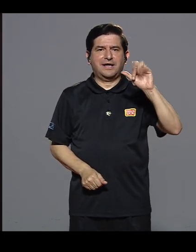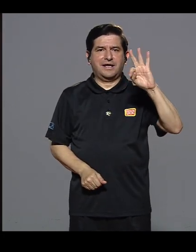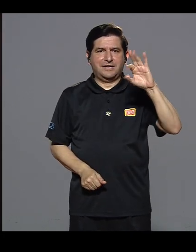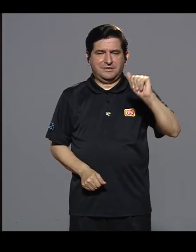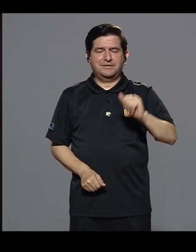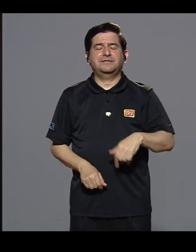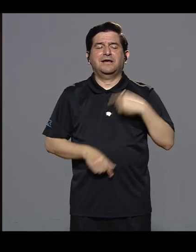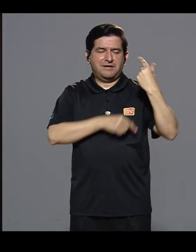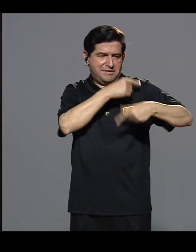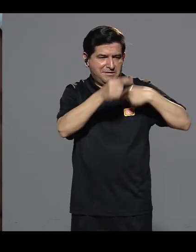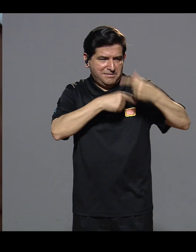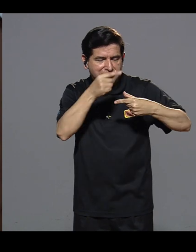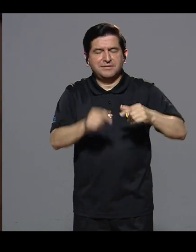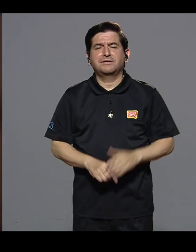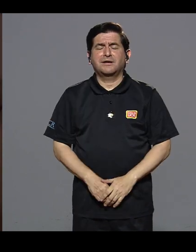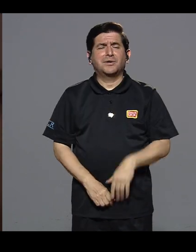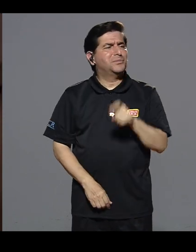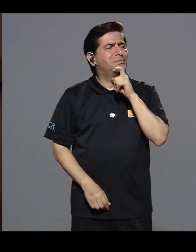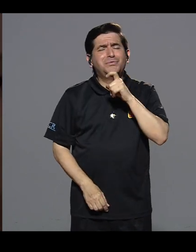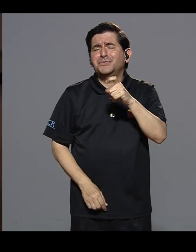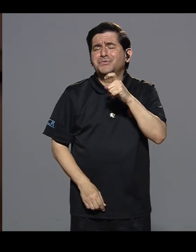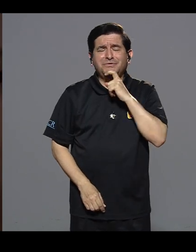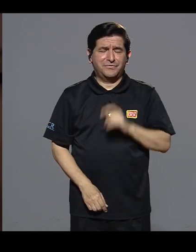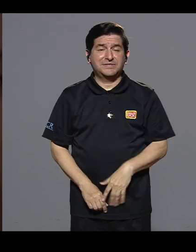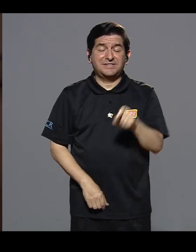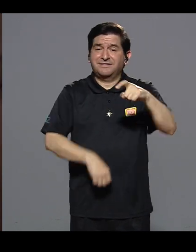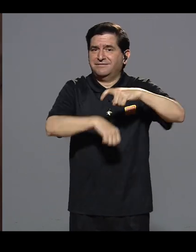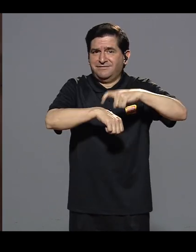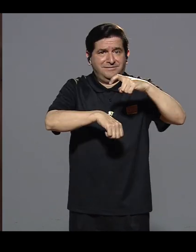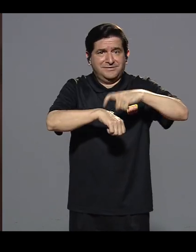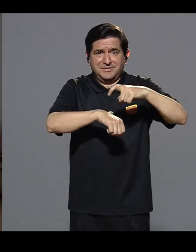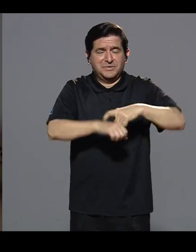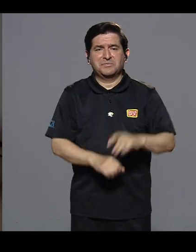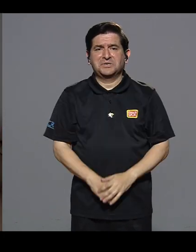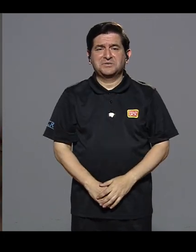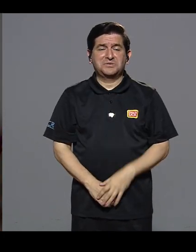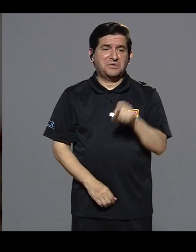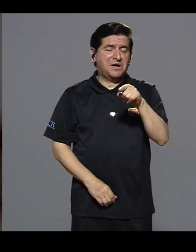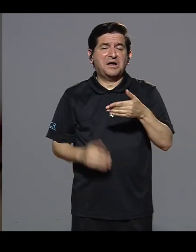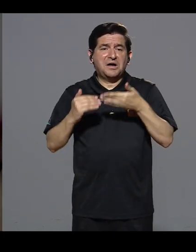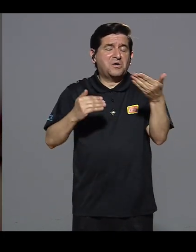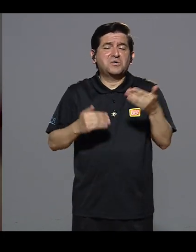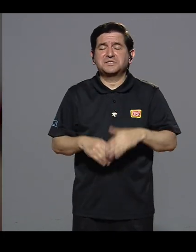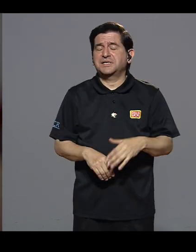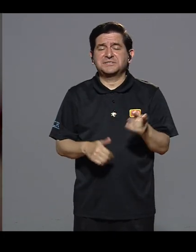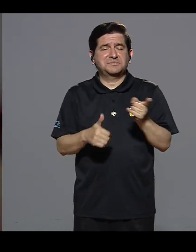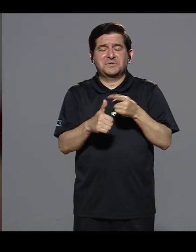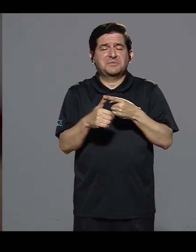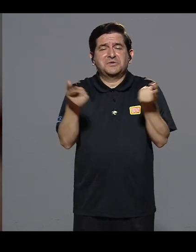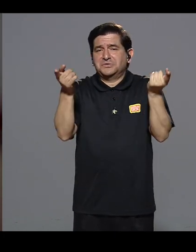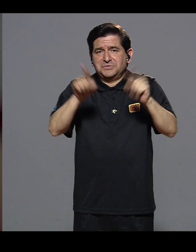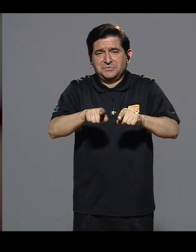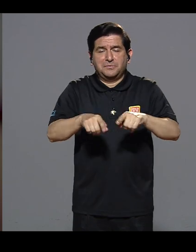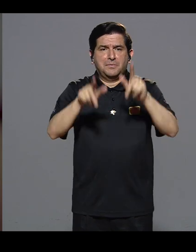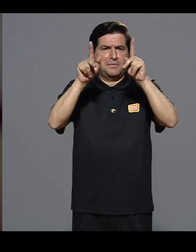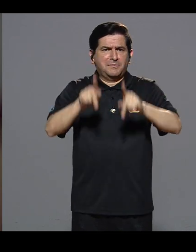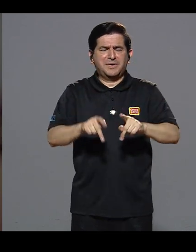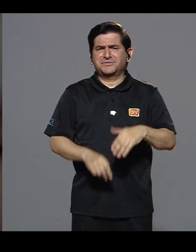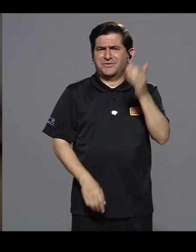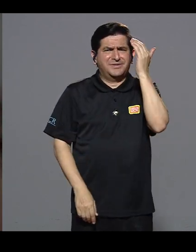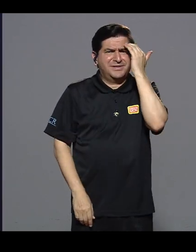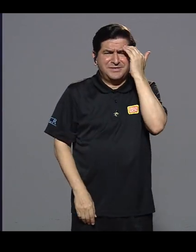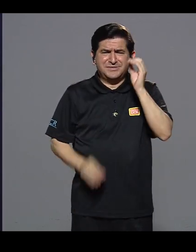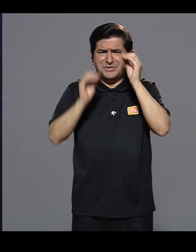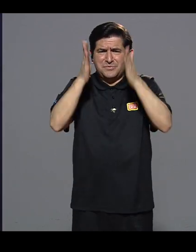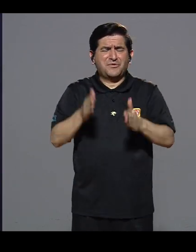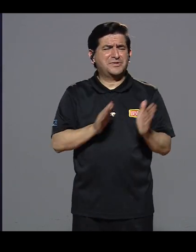con una catarata congénita a raíz de eso mismo. Fue muy, muy, muy difícil porque en ese tiempo no se daban esas cosas en primer lugar.